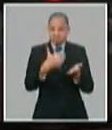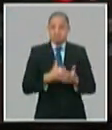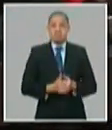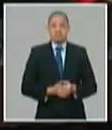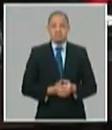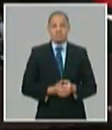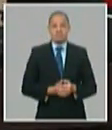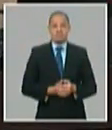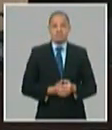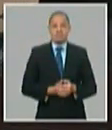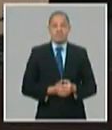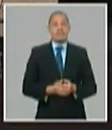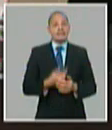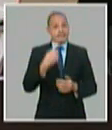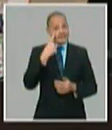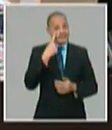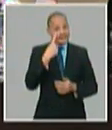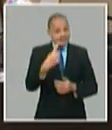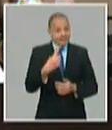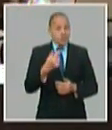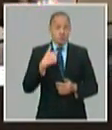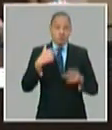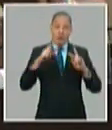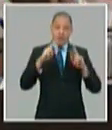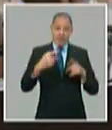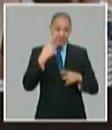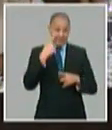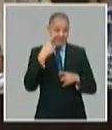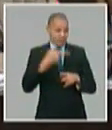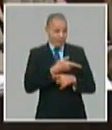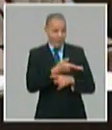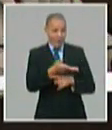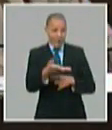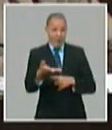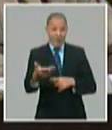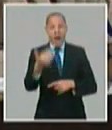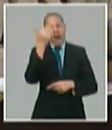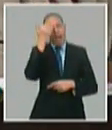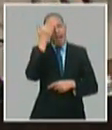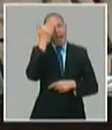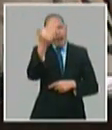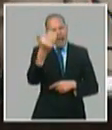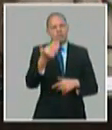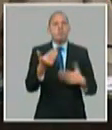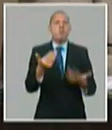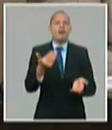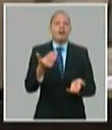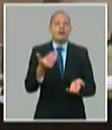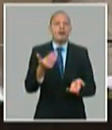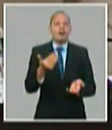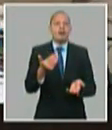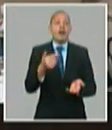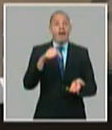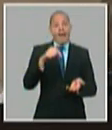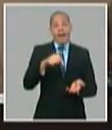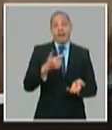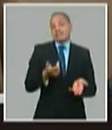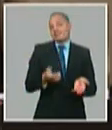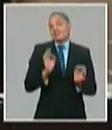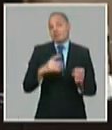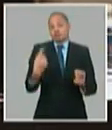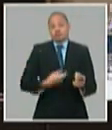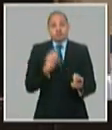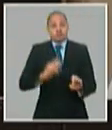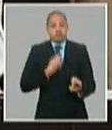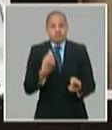y repito a pesar del bloqueo ¿cómo sería el desarrollo de nuestro país si no fuera por el bloqueo?